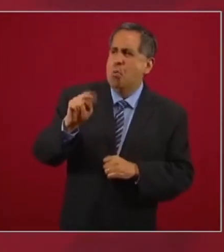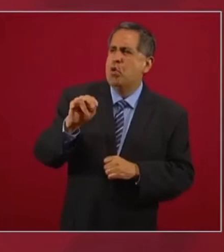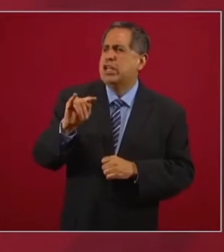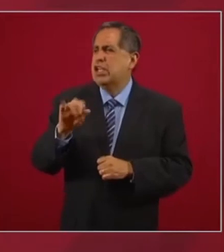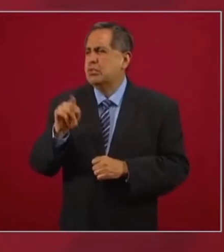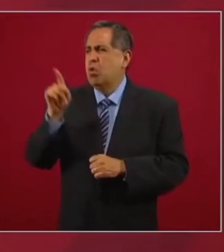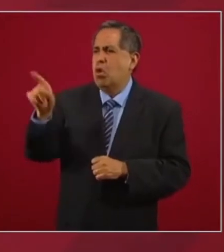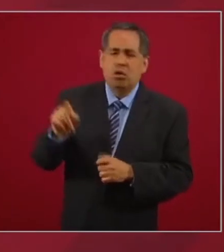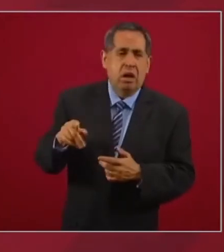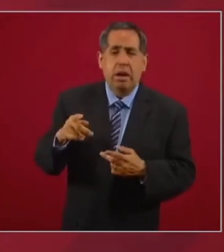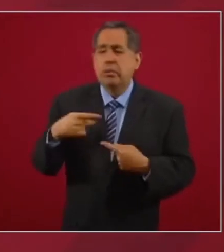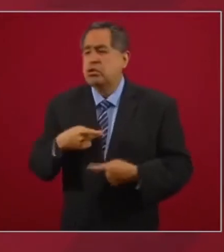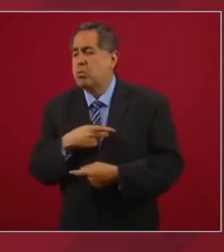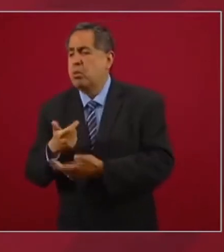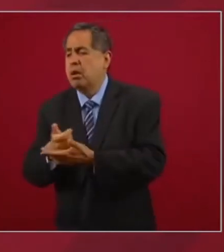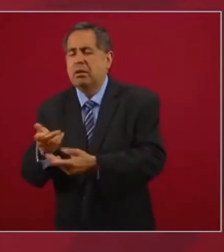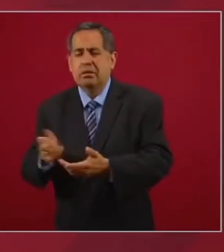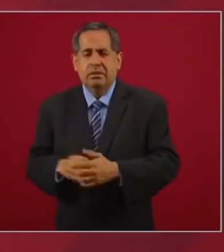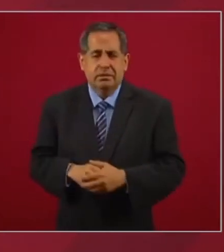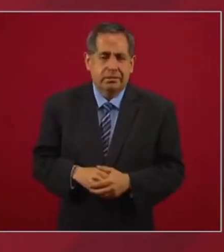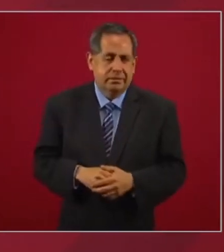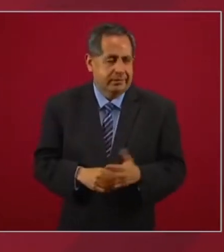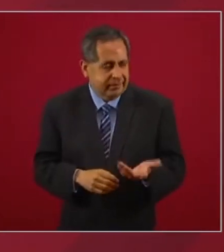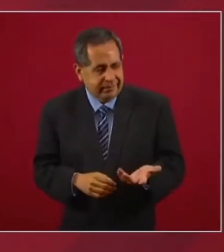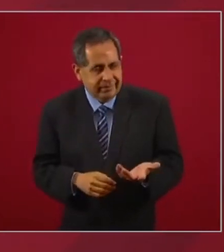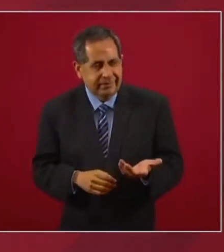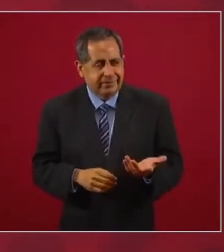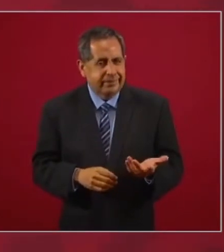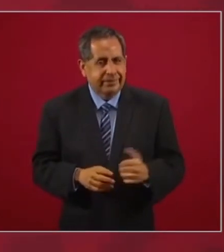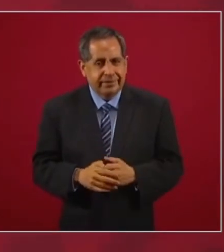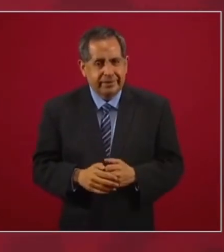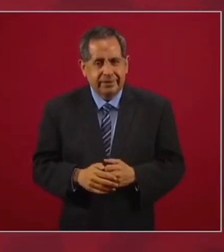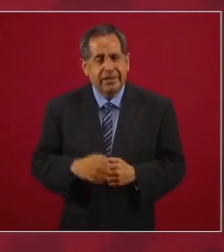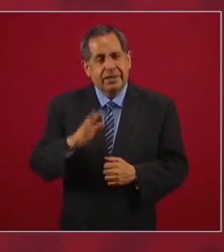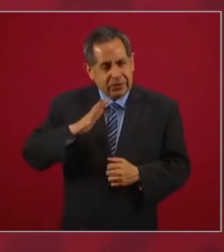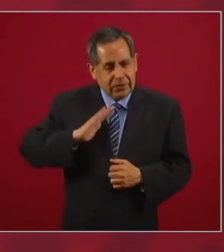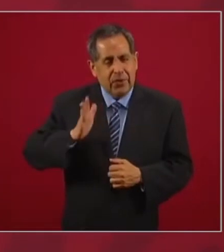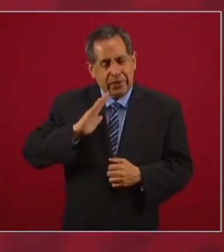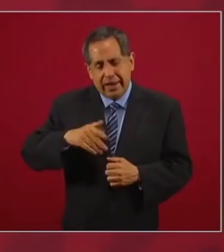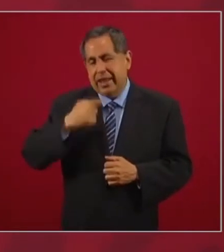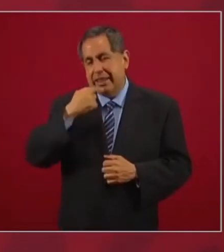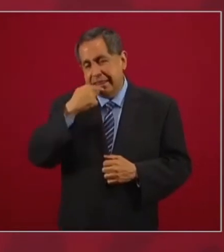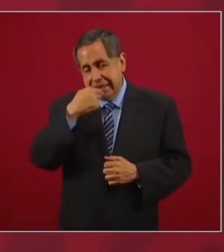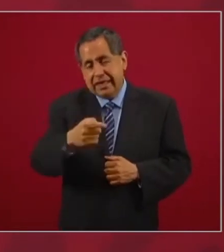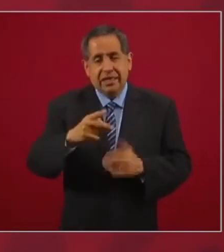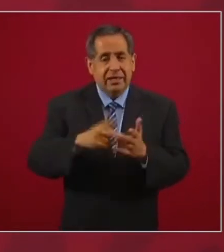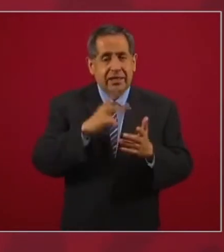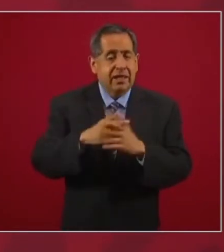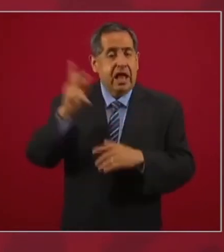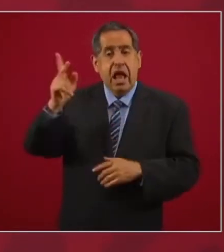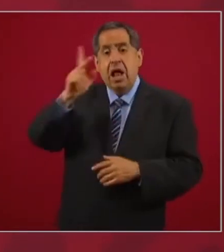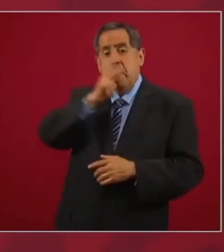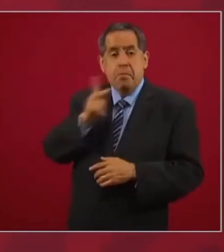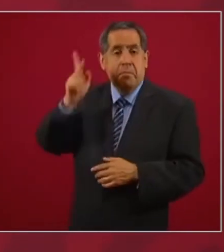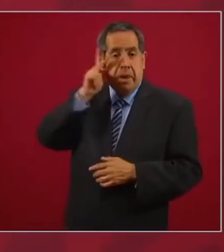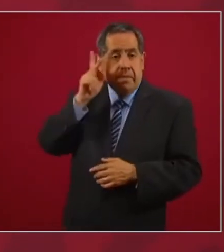gente necesitada, a la gente pobre. Ya dije que el papa Francisco ha dicho